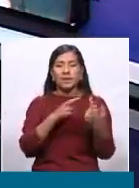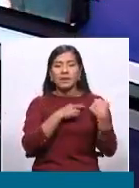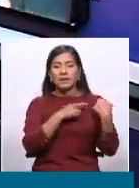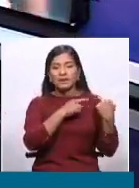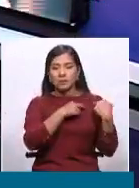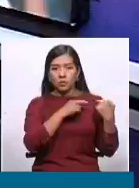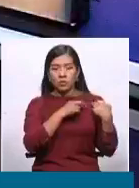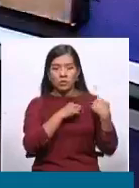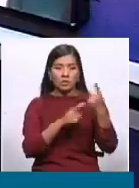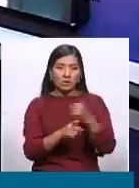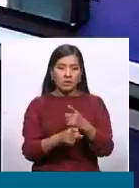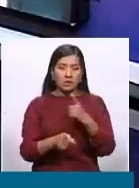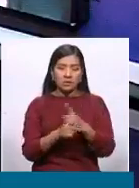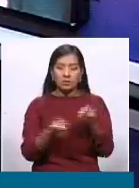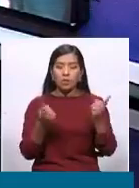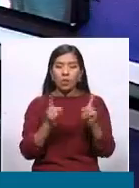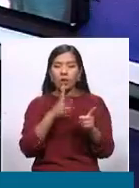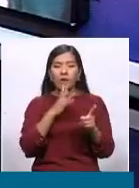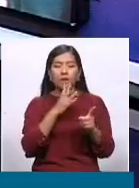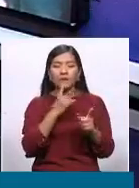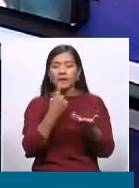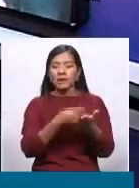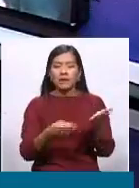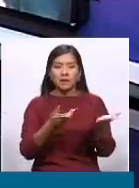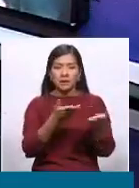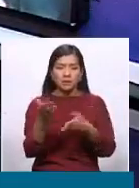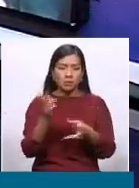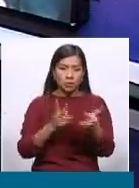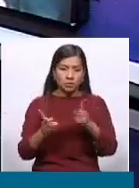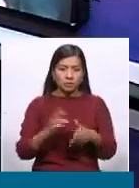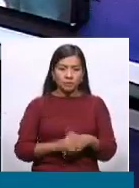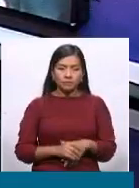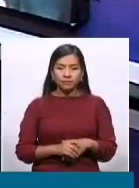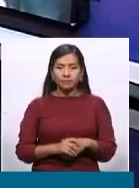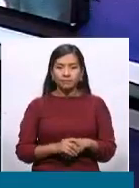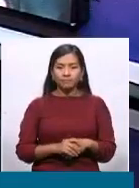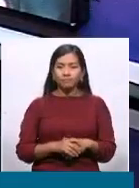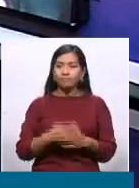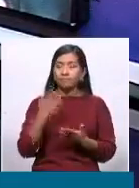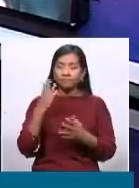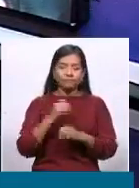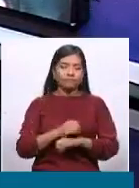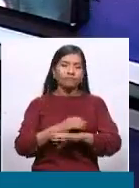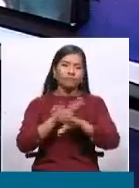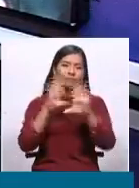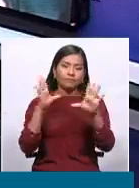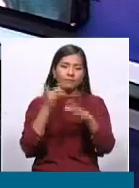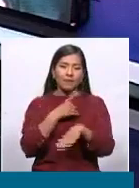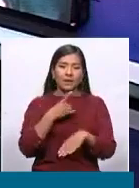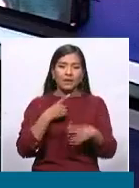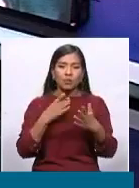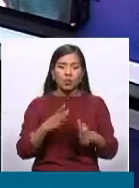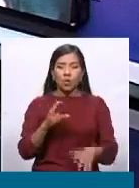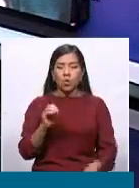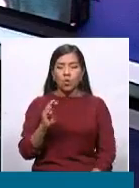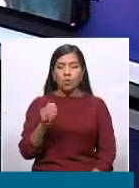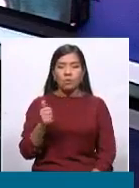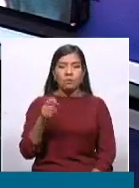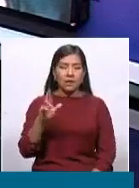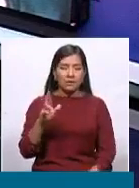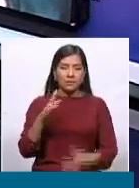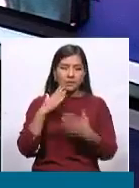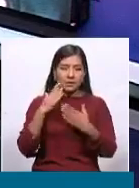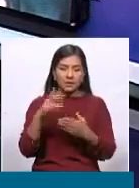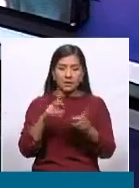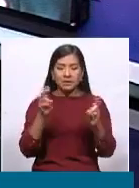en cuanto a lo que le digamos a la población diputado mar yujra muy claro porque ese es el tema que ahora se va a